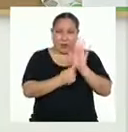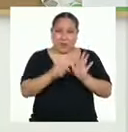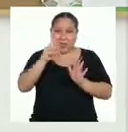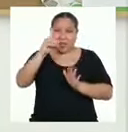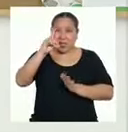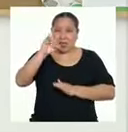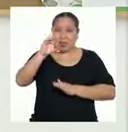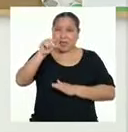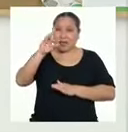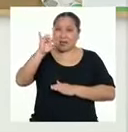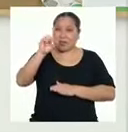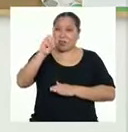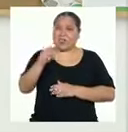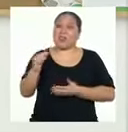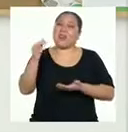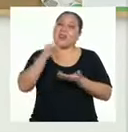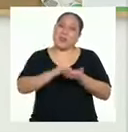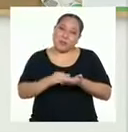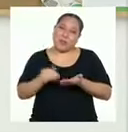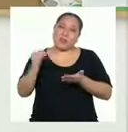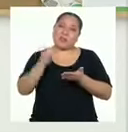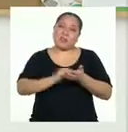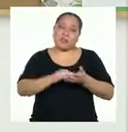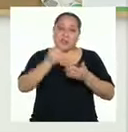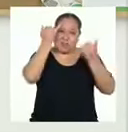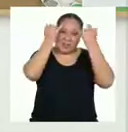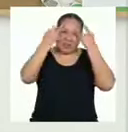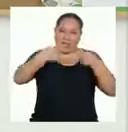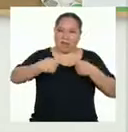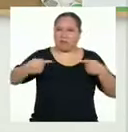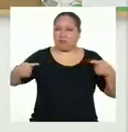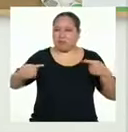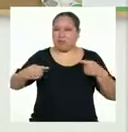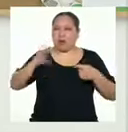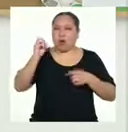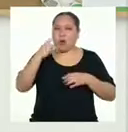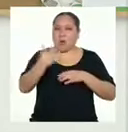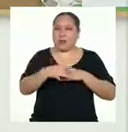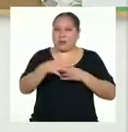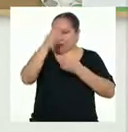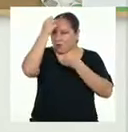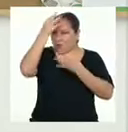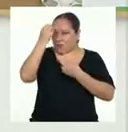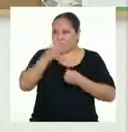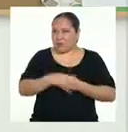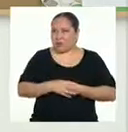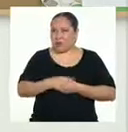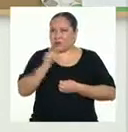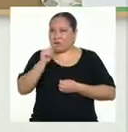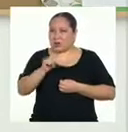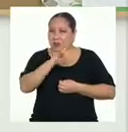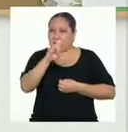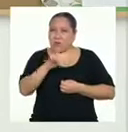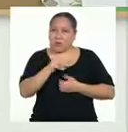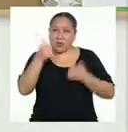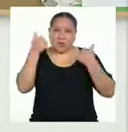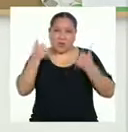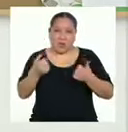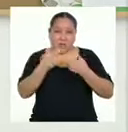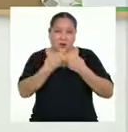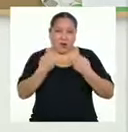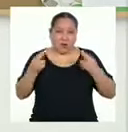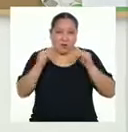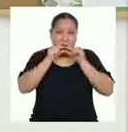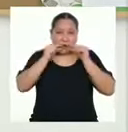digresiones, repeticiones, contradicciones o vacíos de información. Y además hace un correcto uso de los recursos